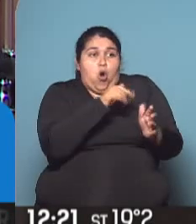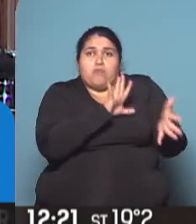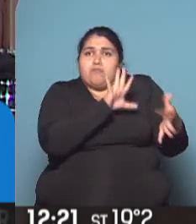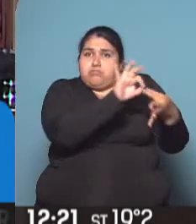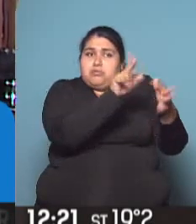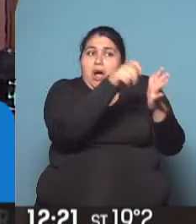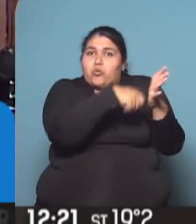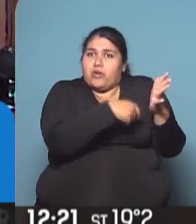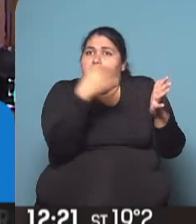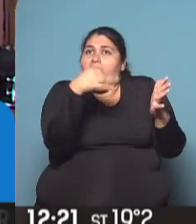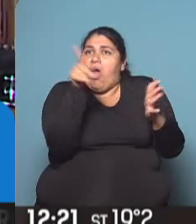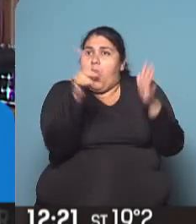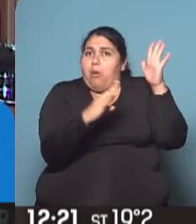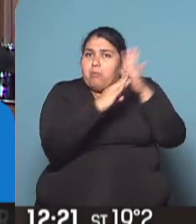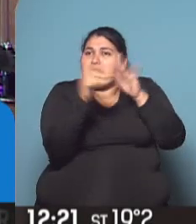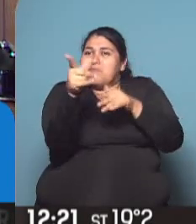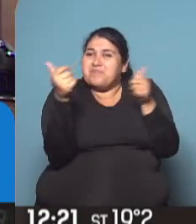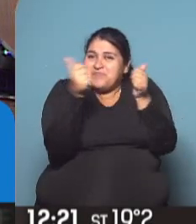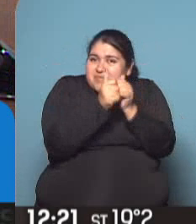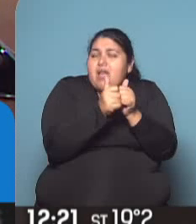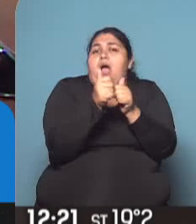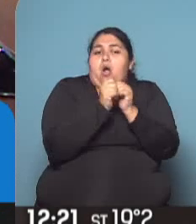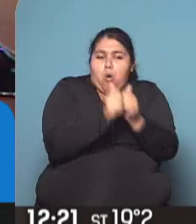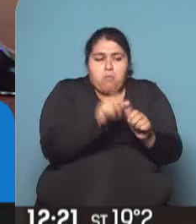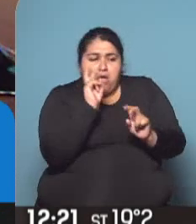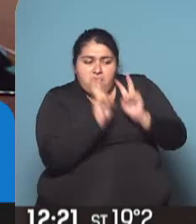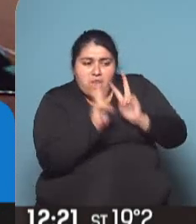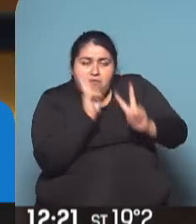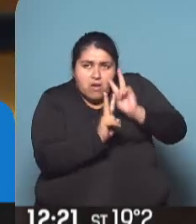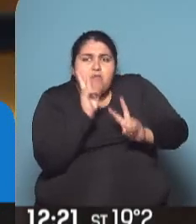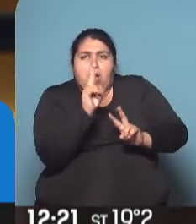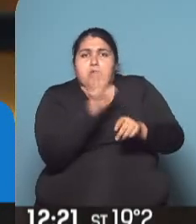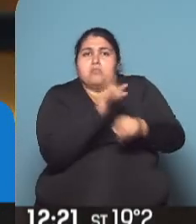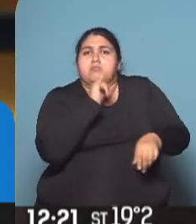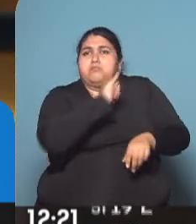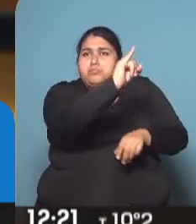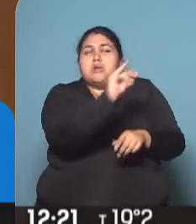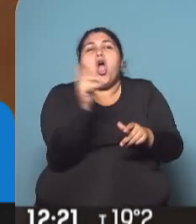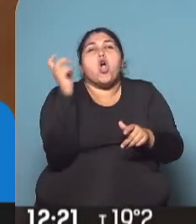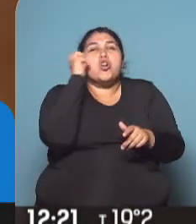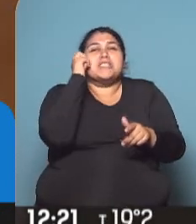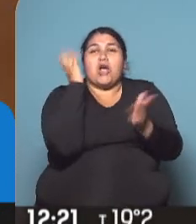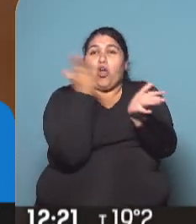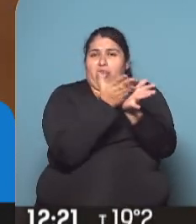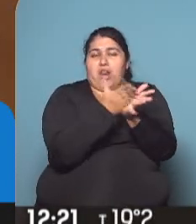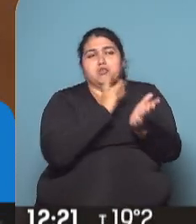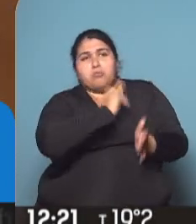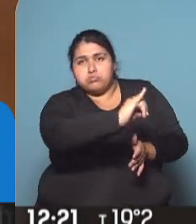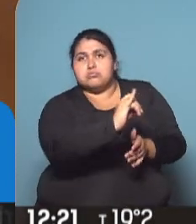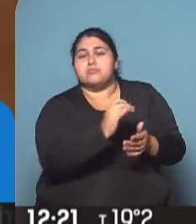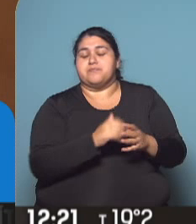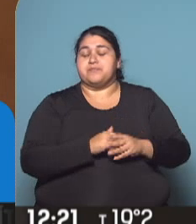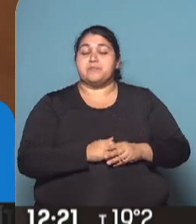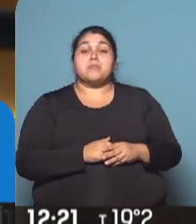autoridades de la escuela son aquellos que acompañan a los niños en la denuncia y los traen al Consejo de Derechos. Después de la denuncia, ¿qué tanto la justicia